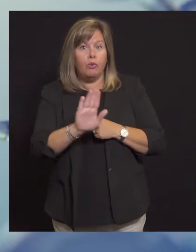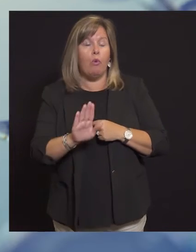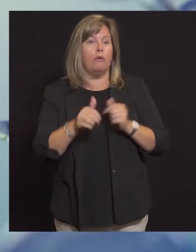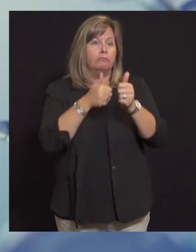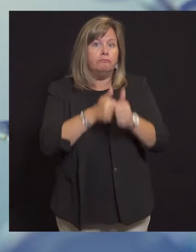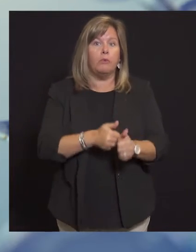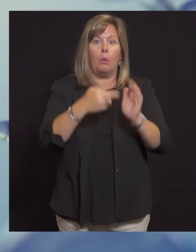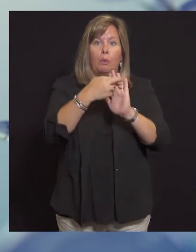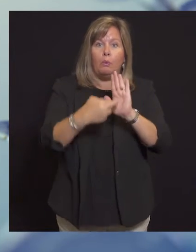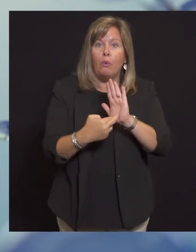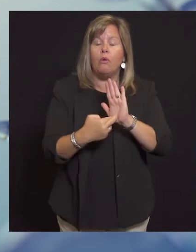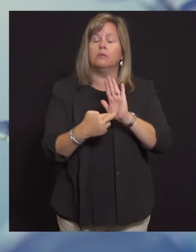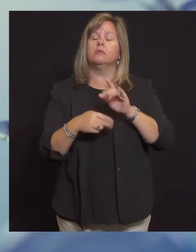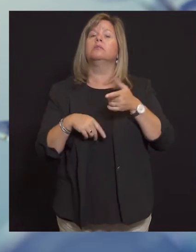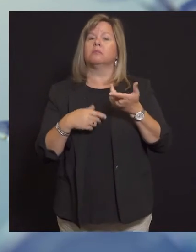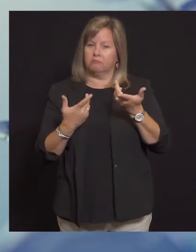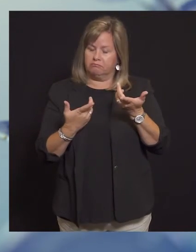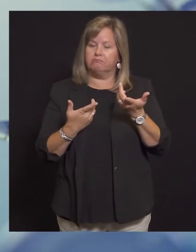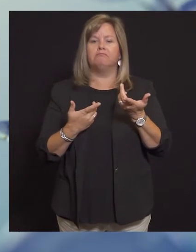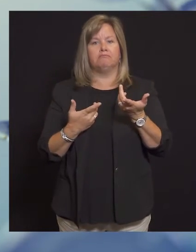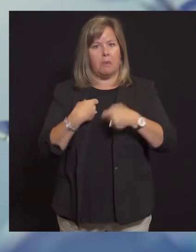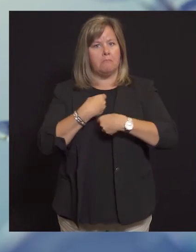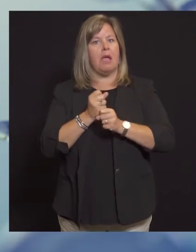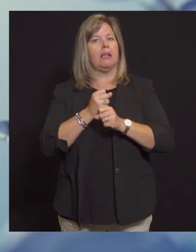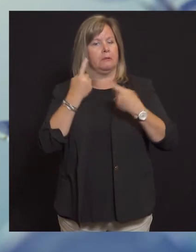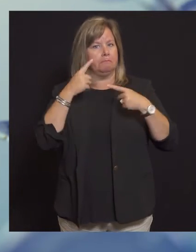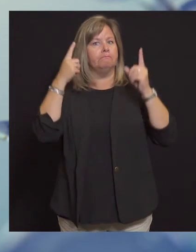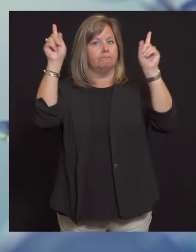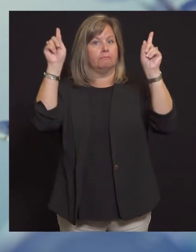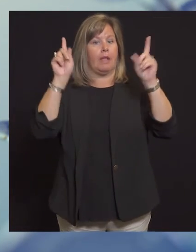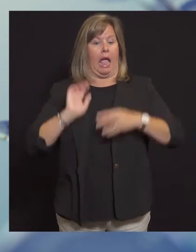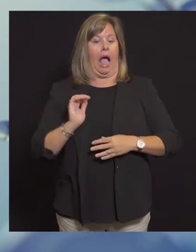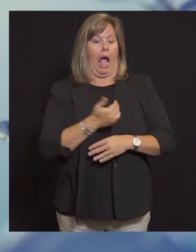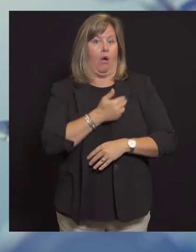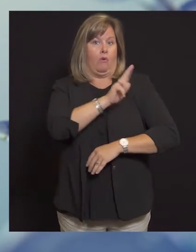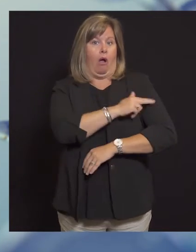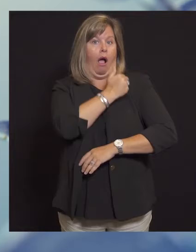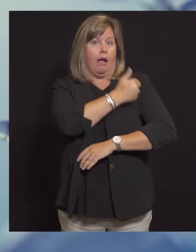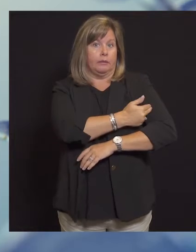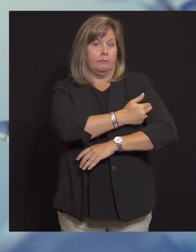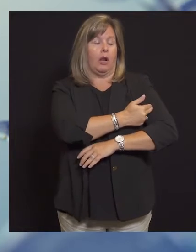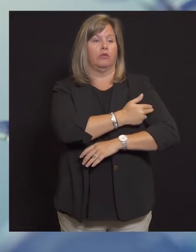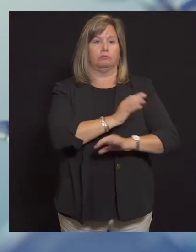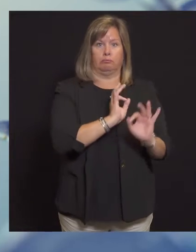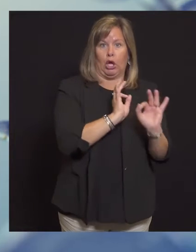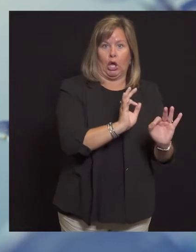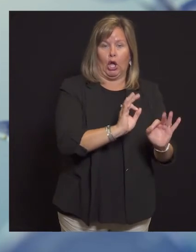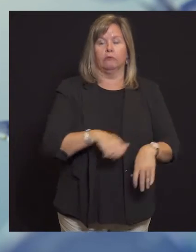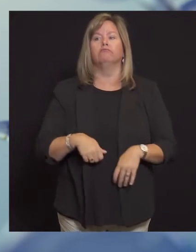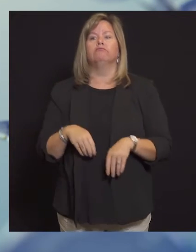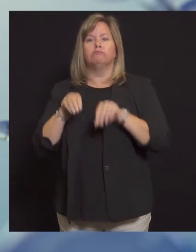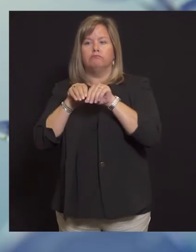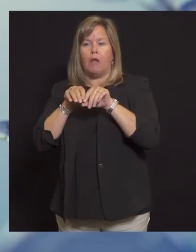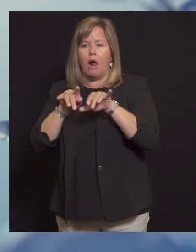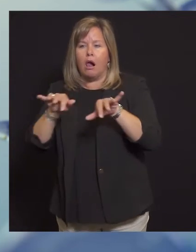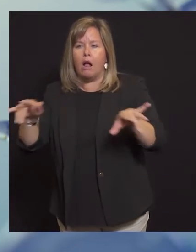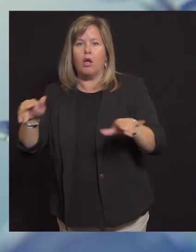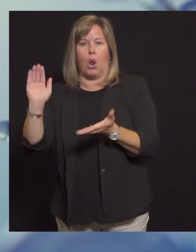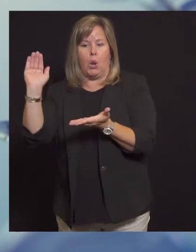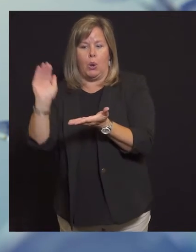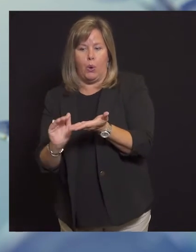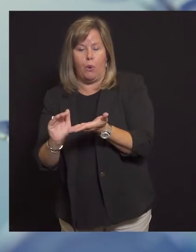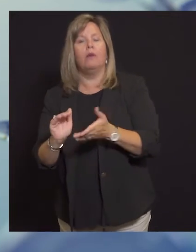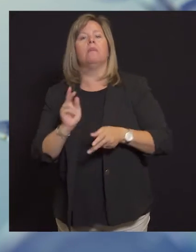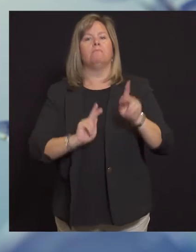esa baja tasa de mortalidad como evidencia de que esto no es un gran problema. Lo veo como evidencia de que lo